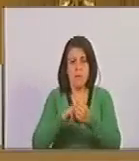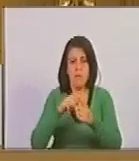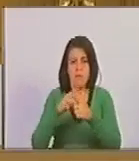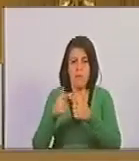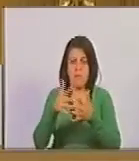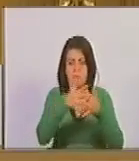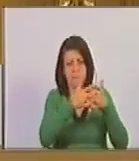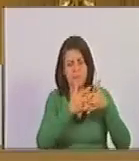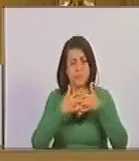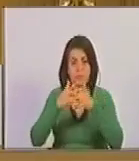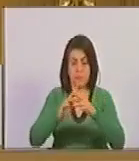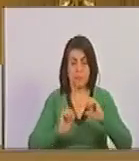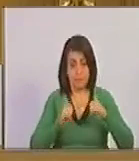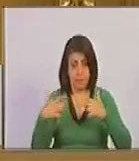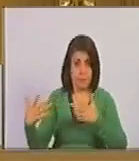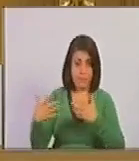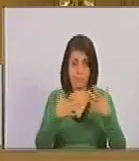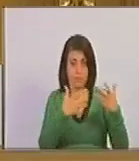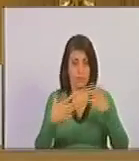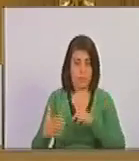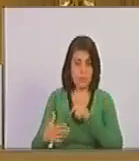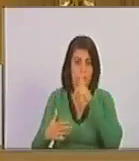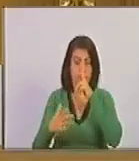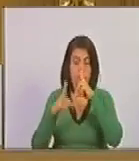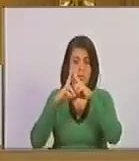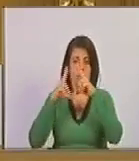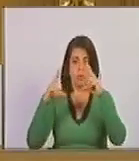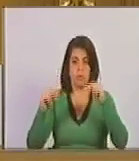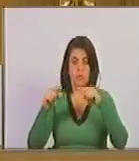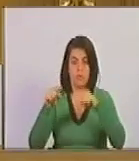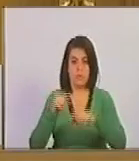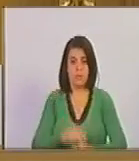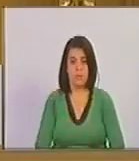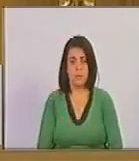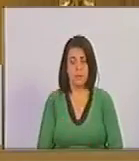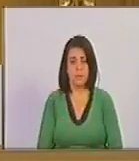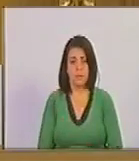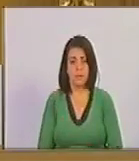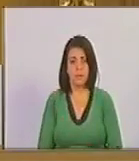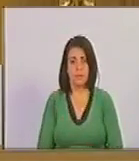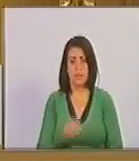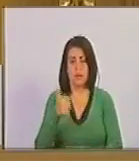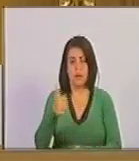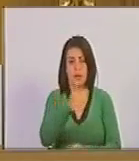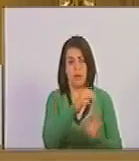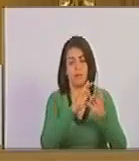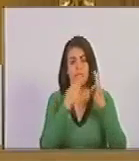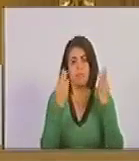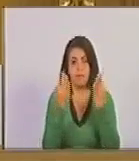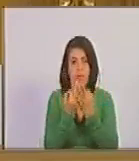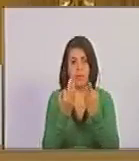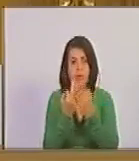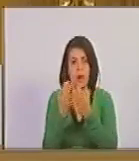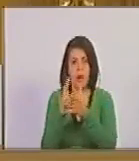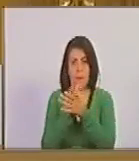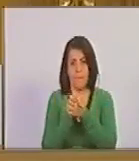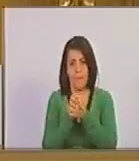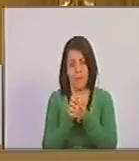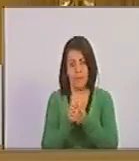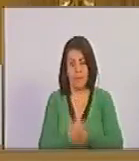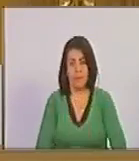Unidos, y empieza una guerra fatal contra Nicaragua. Cada familia tenía un amigo,